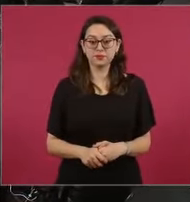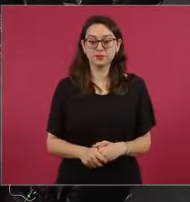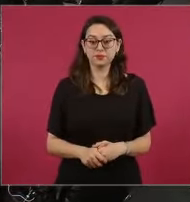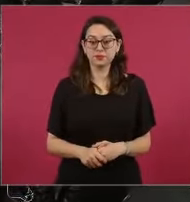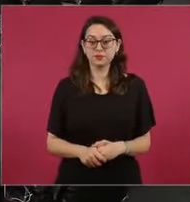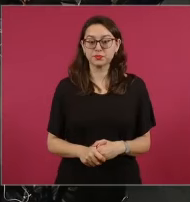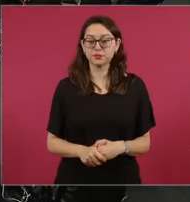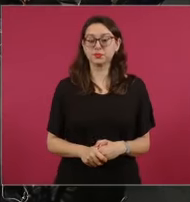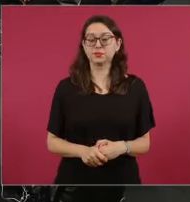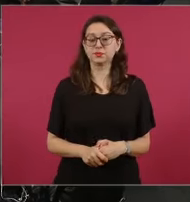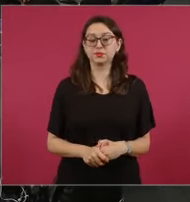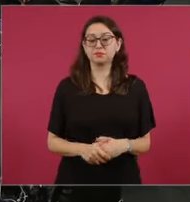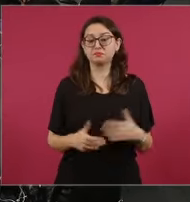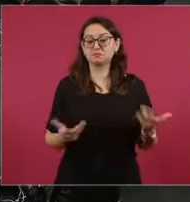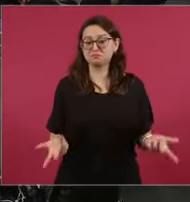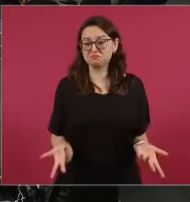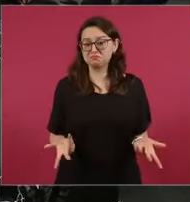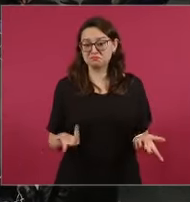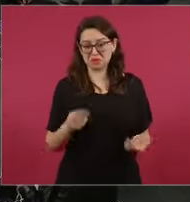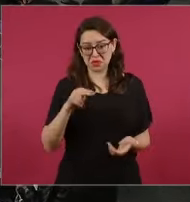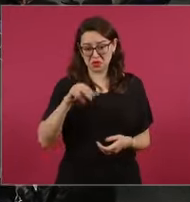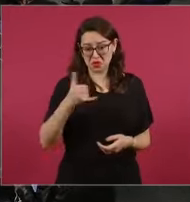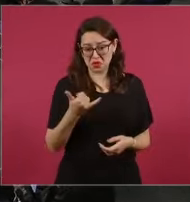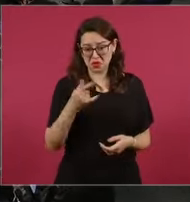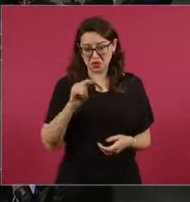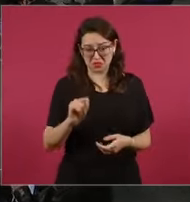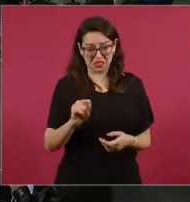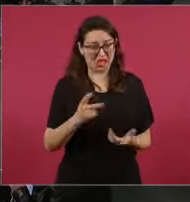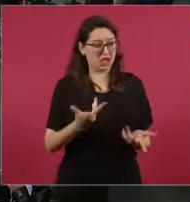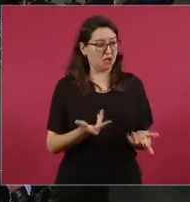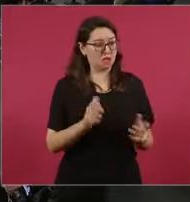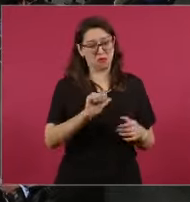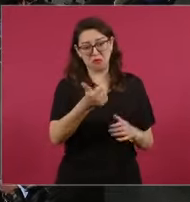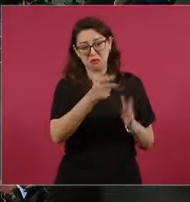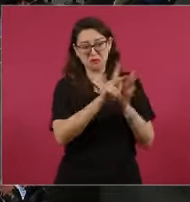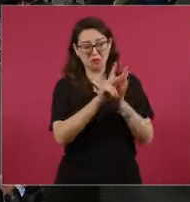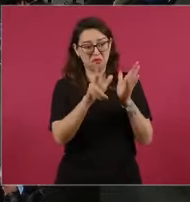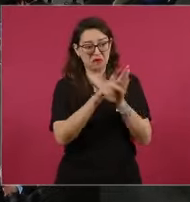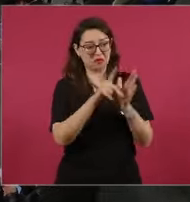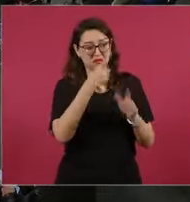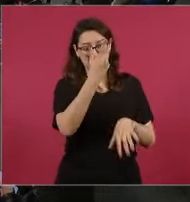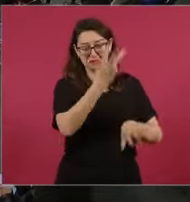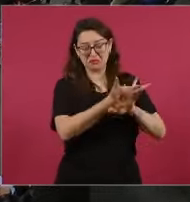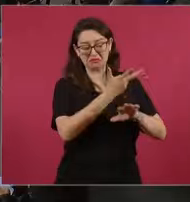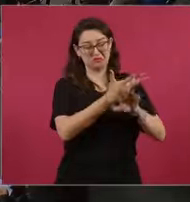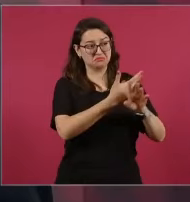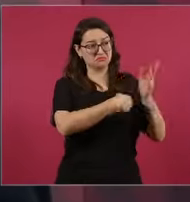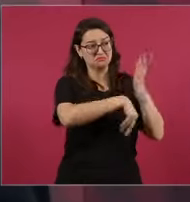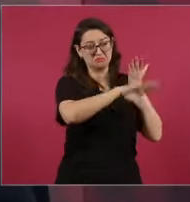Otro reportaje del New York Time, puede ser que del Washington Post, del Financial Time,